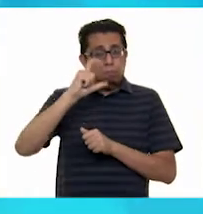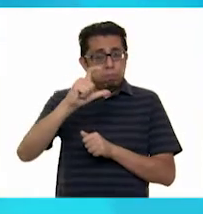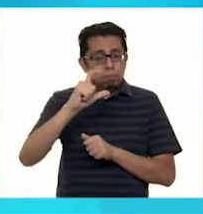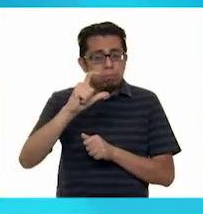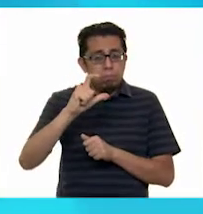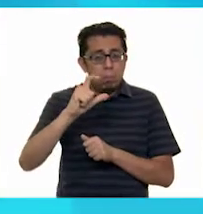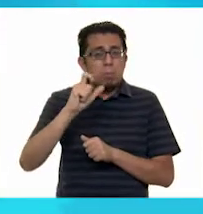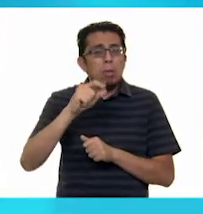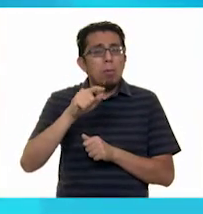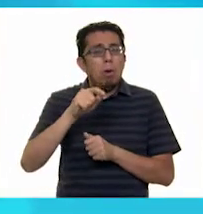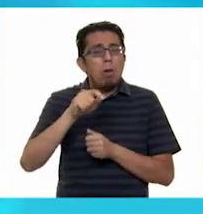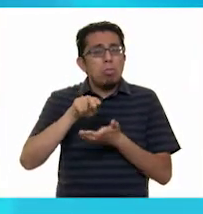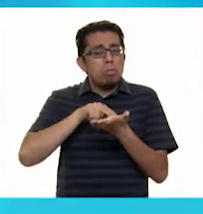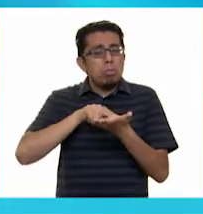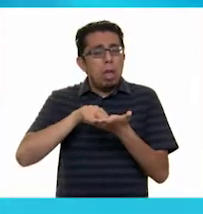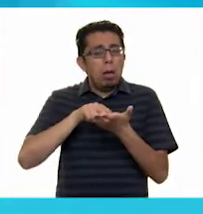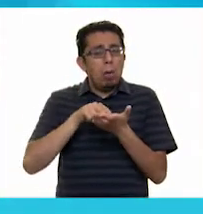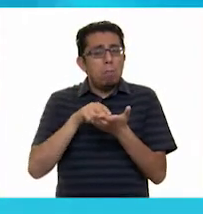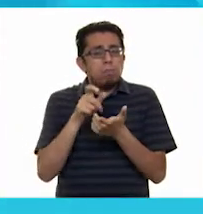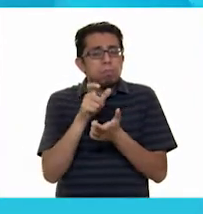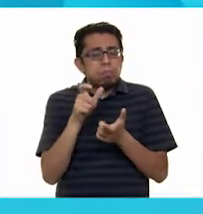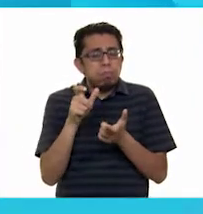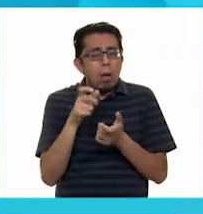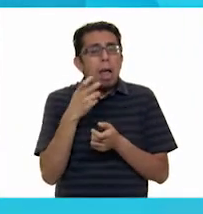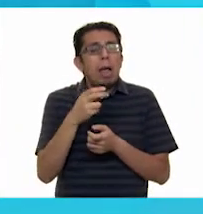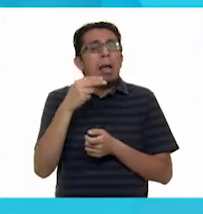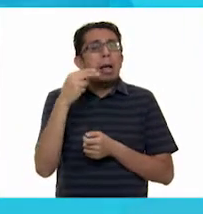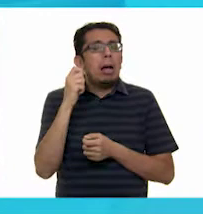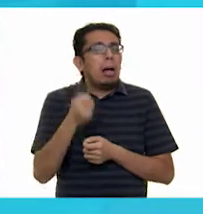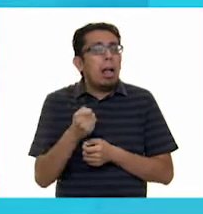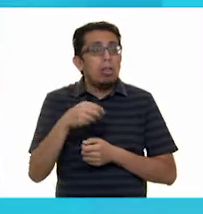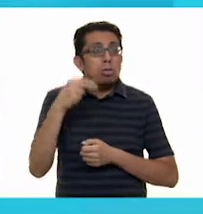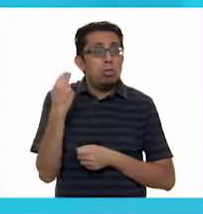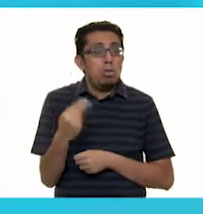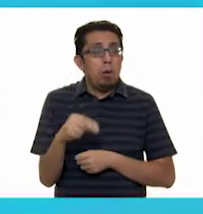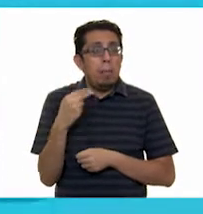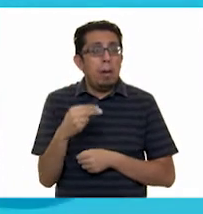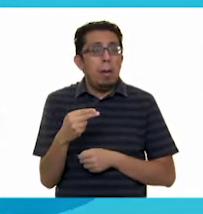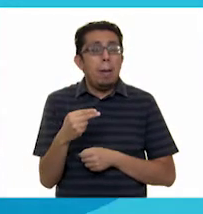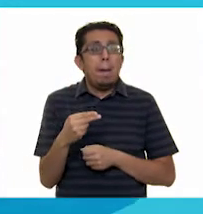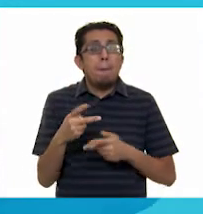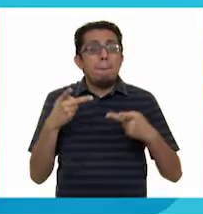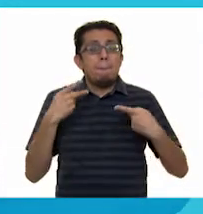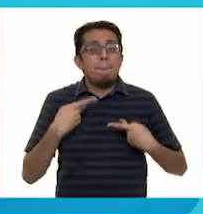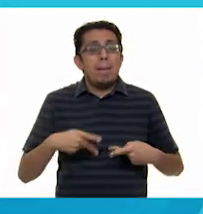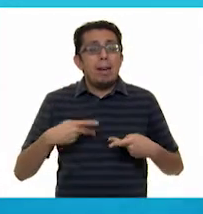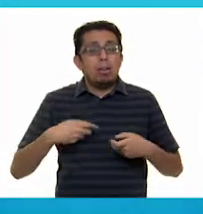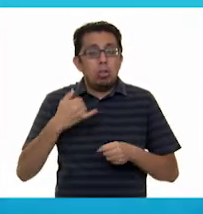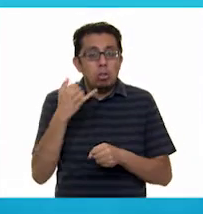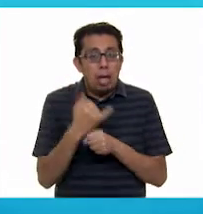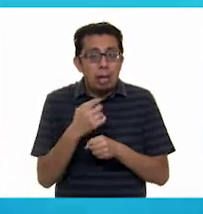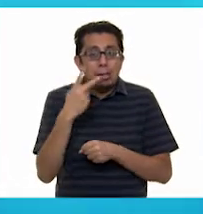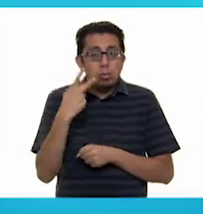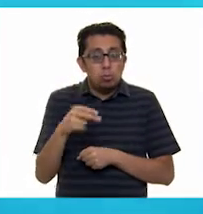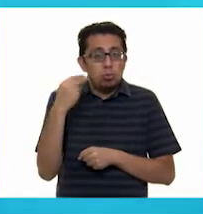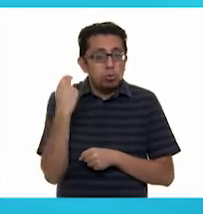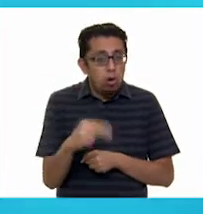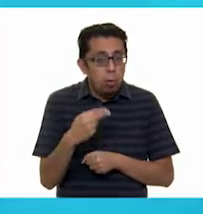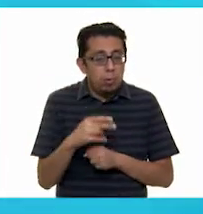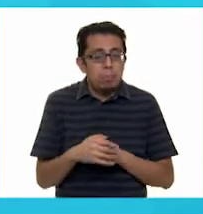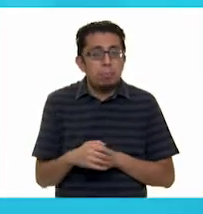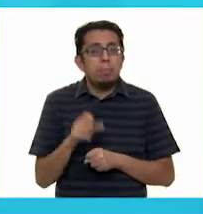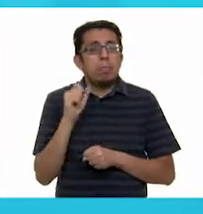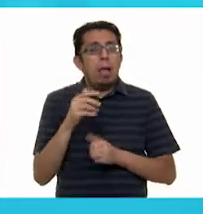resaltadas en negrito. Ese es el nombre del personaje. Y